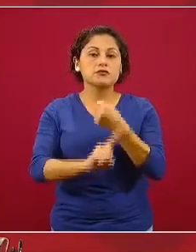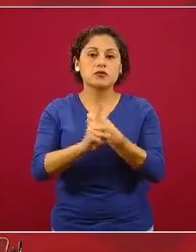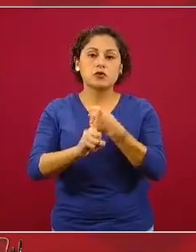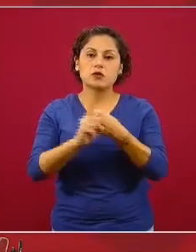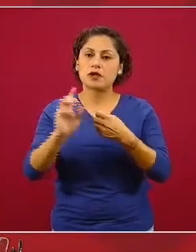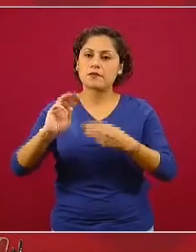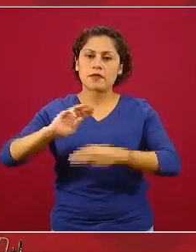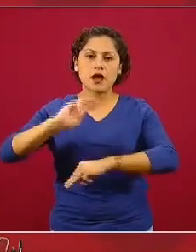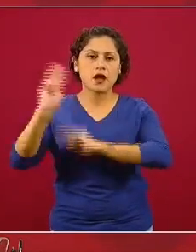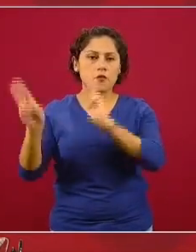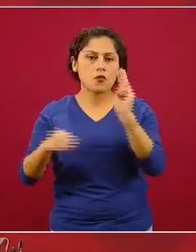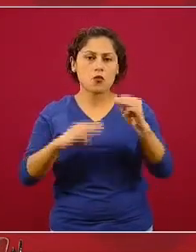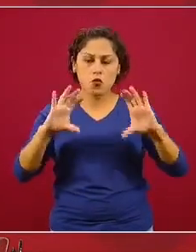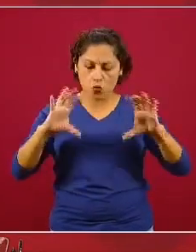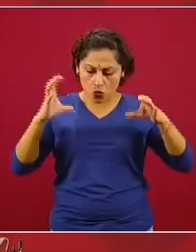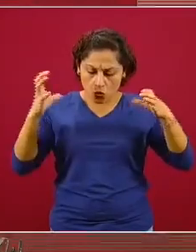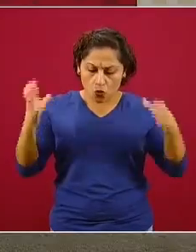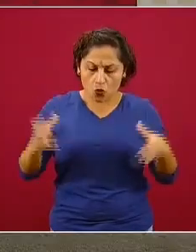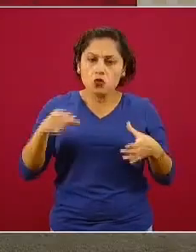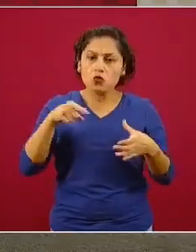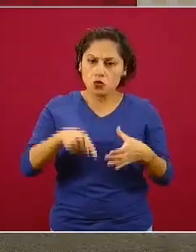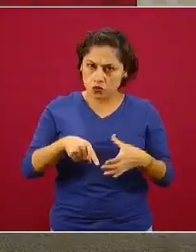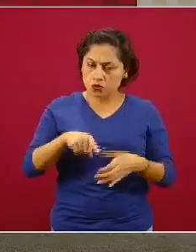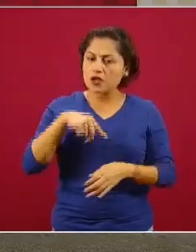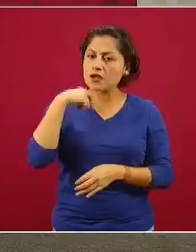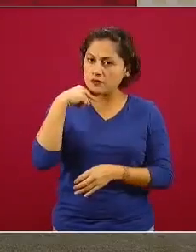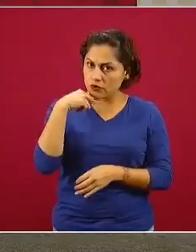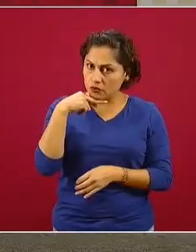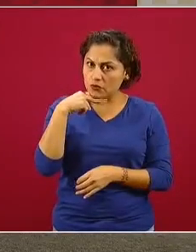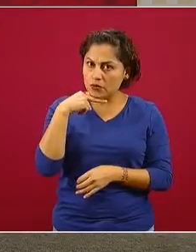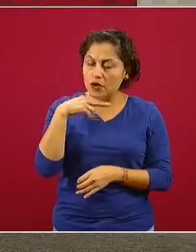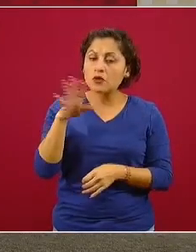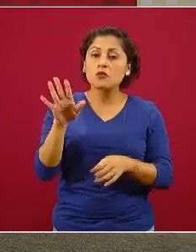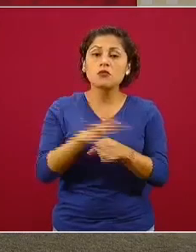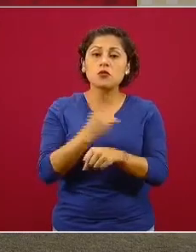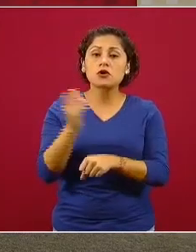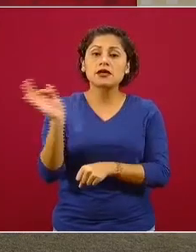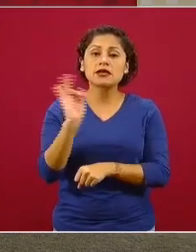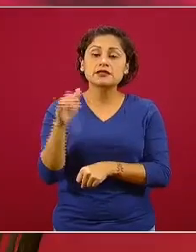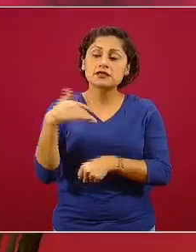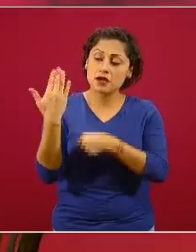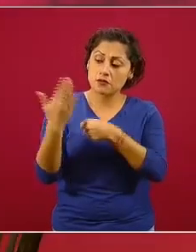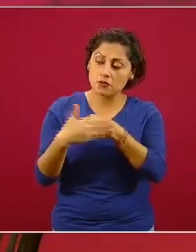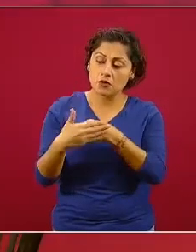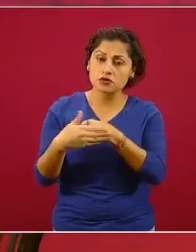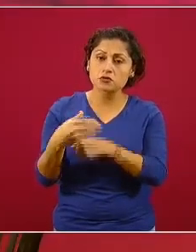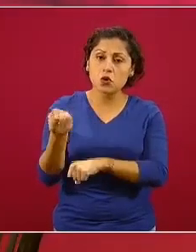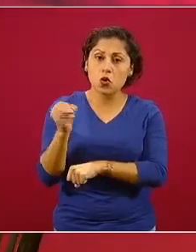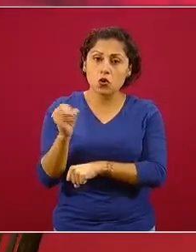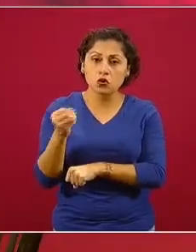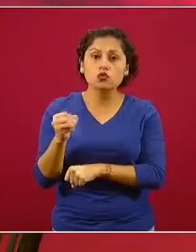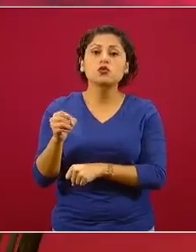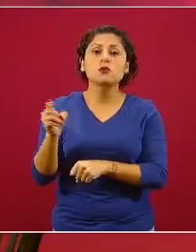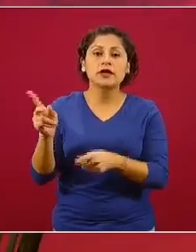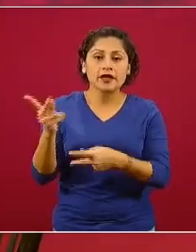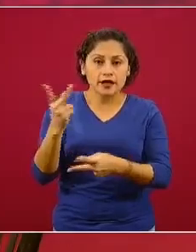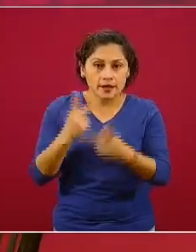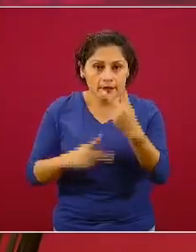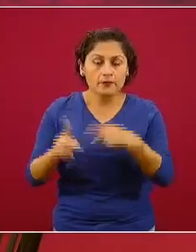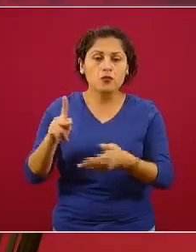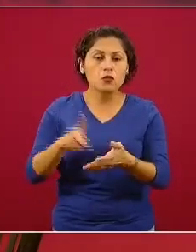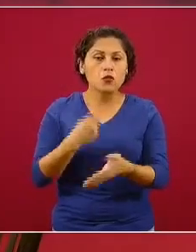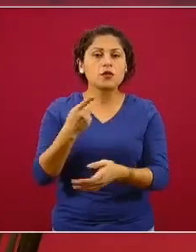junto con la influenza podría presentarse rebrotes de COVID. Y dado que se manifiestan de manera semejante,